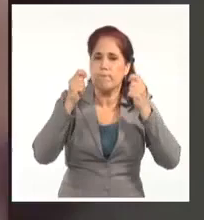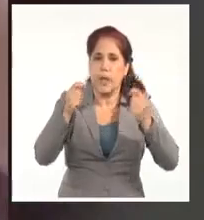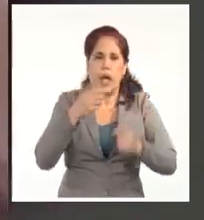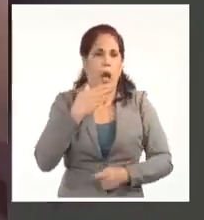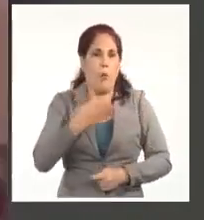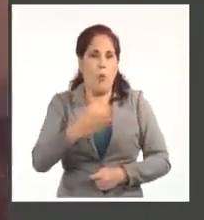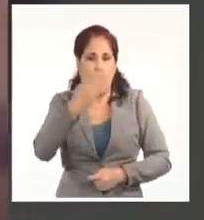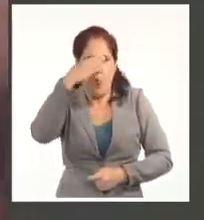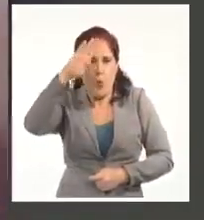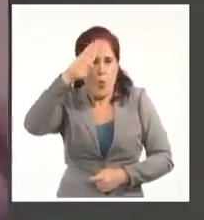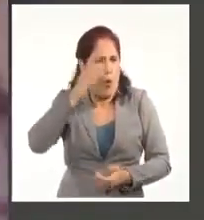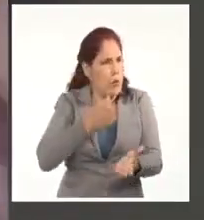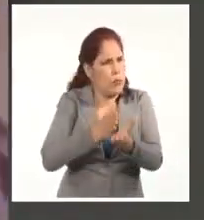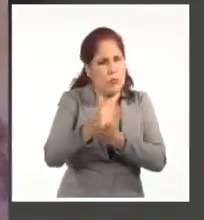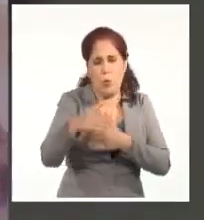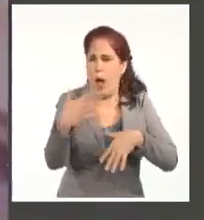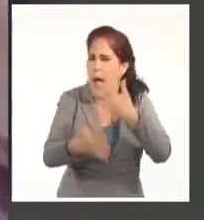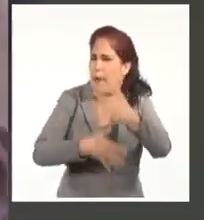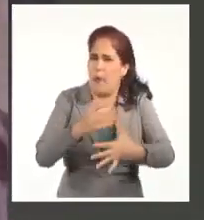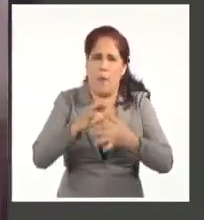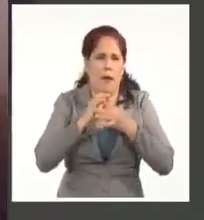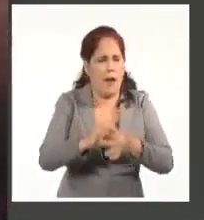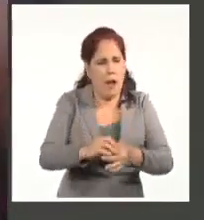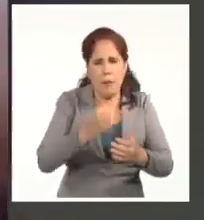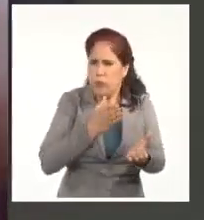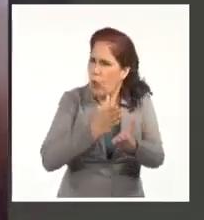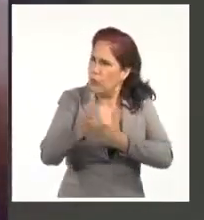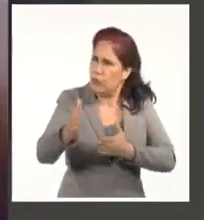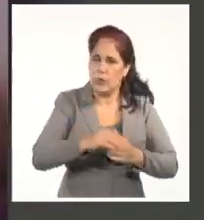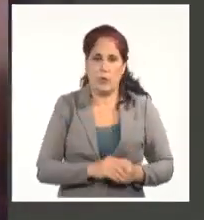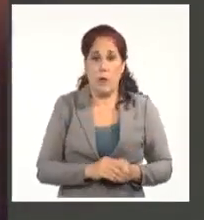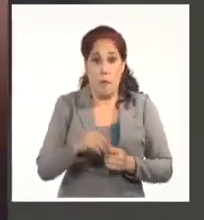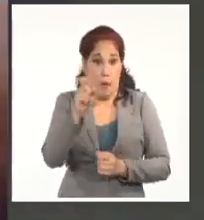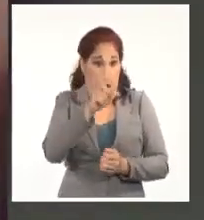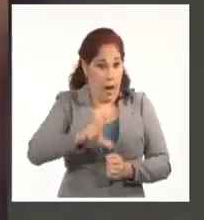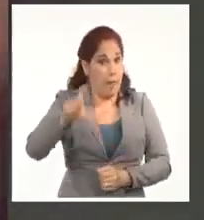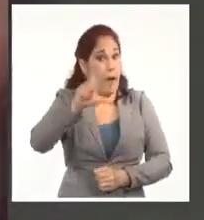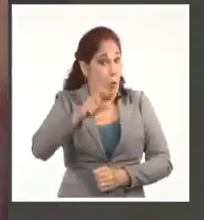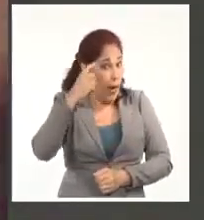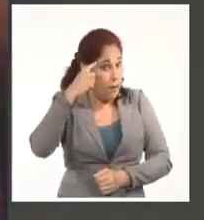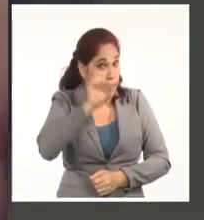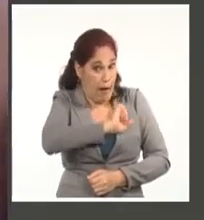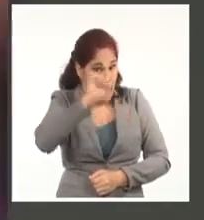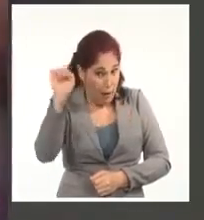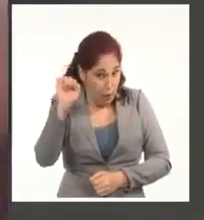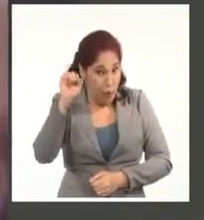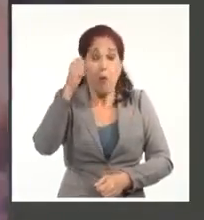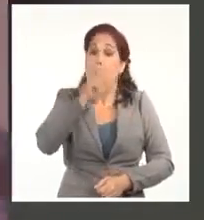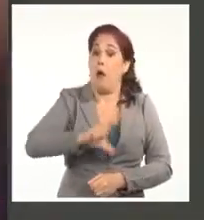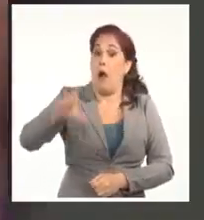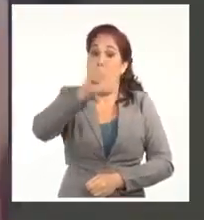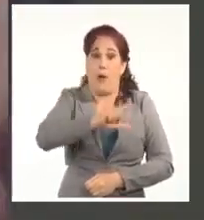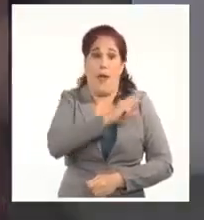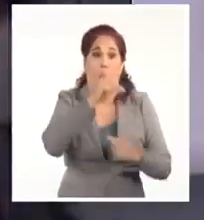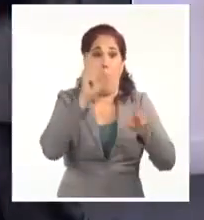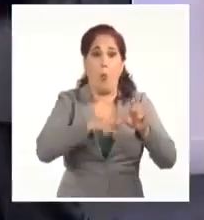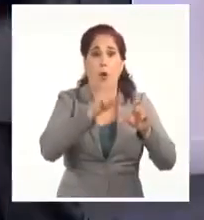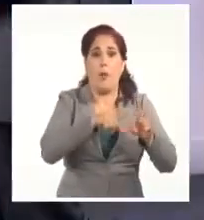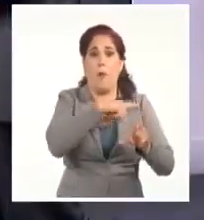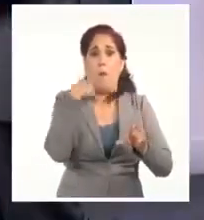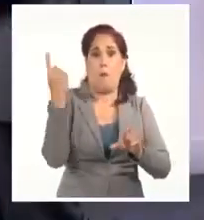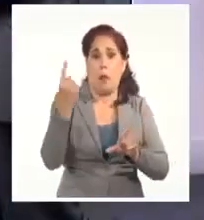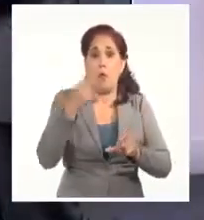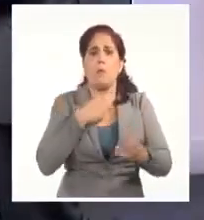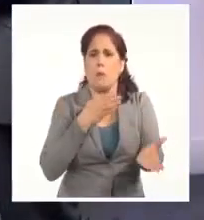Cuba! ¡Sigan! ¡Sigan! Ya Camagüey ganó. Ya Camagüey tumbó el comunismo. ¡Vamos a